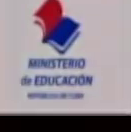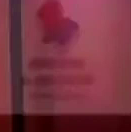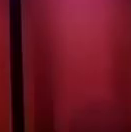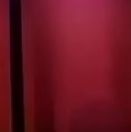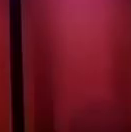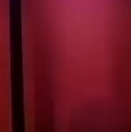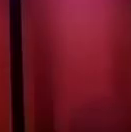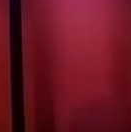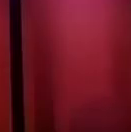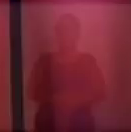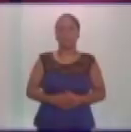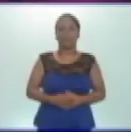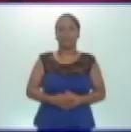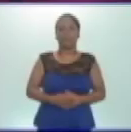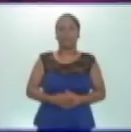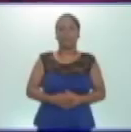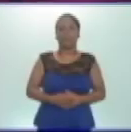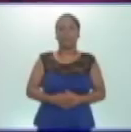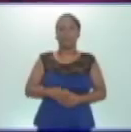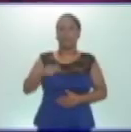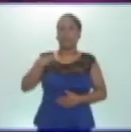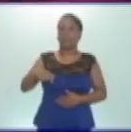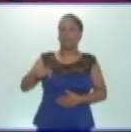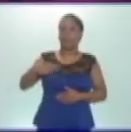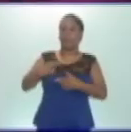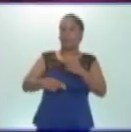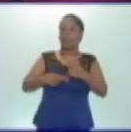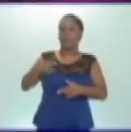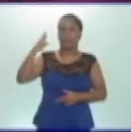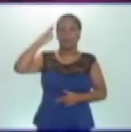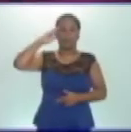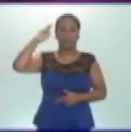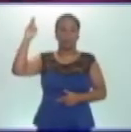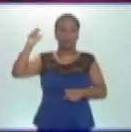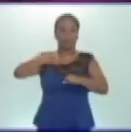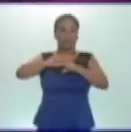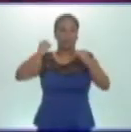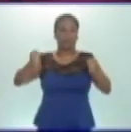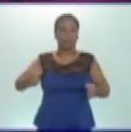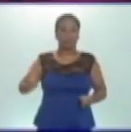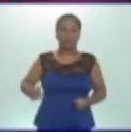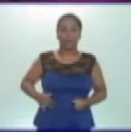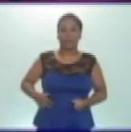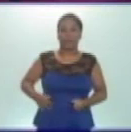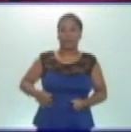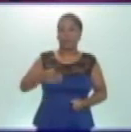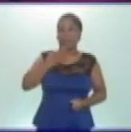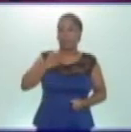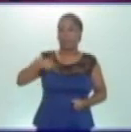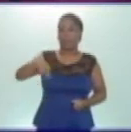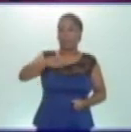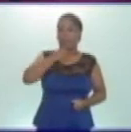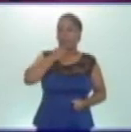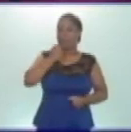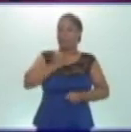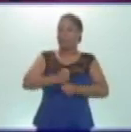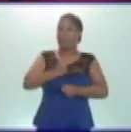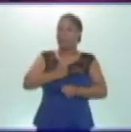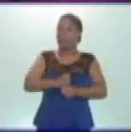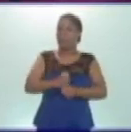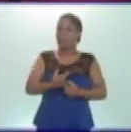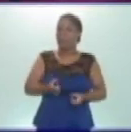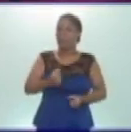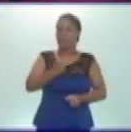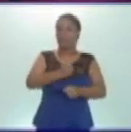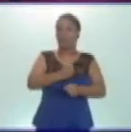Si se dan cuenta, hasta aquí hemos hecho un recordatorio. del sistema digestivo y cómo ustedes pueden estar trabajando en su trabajo